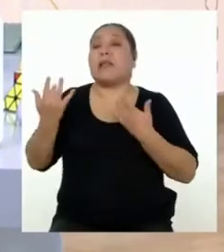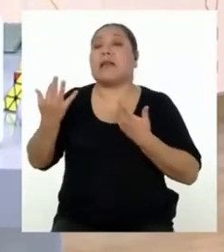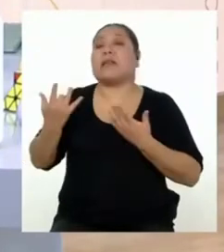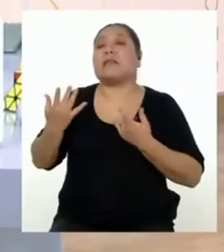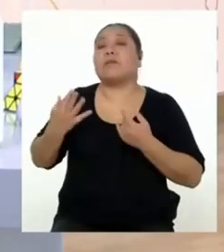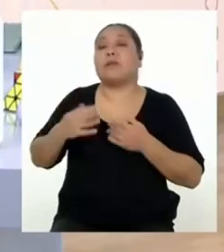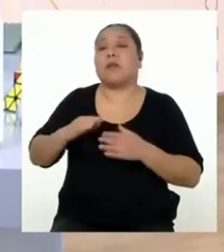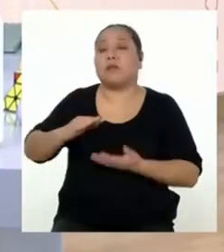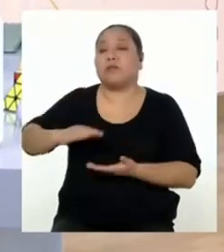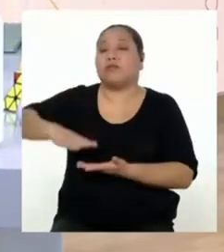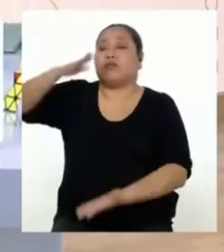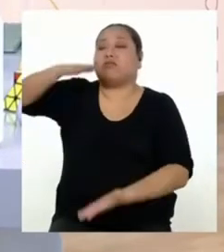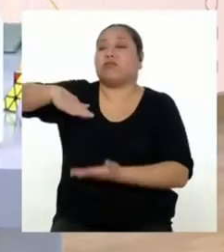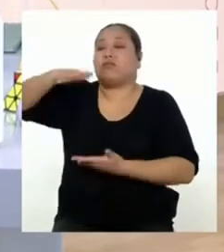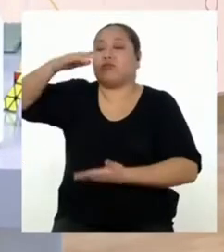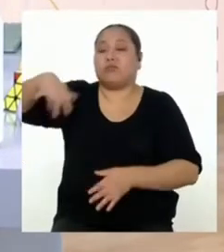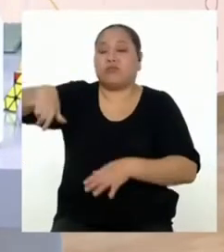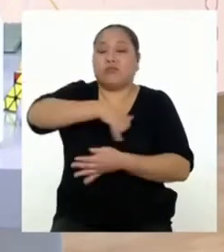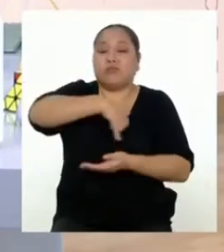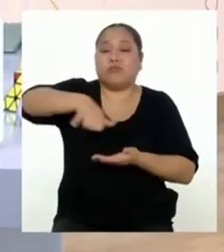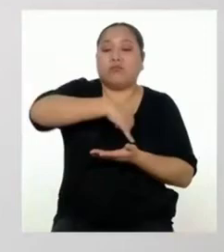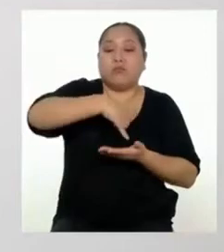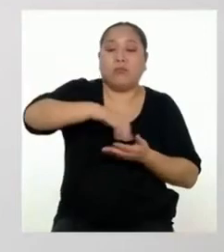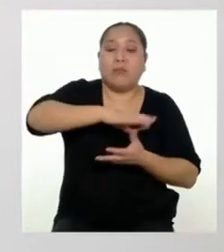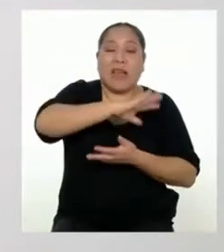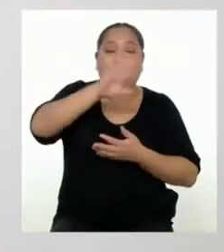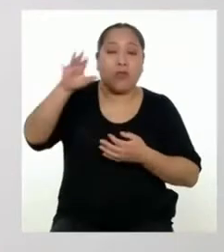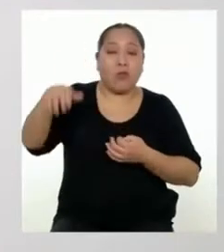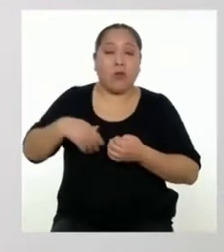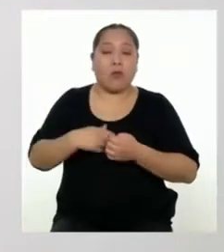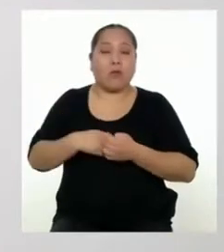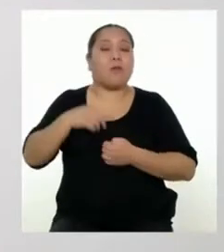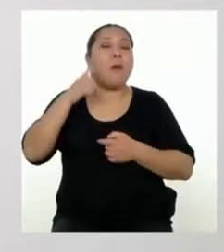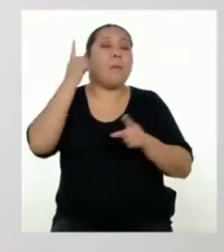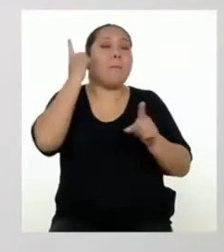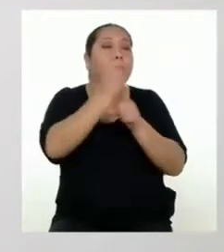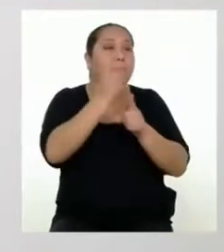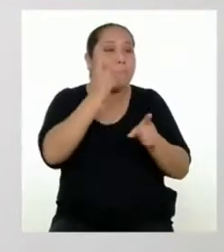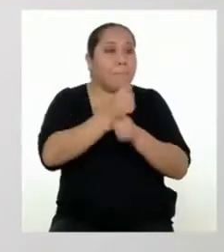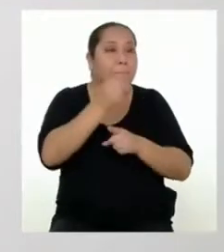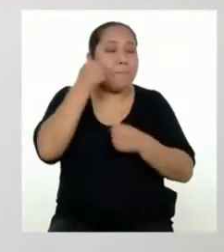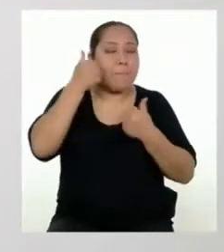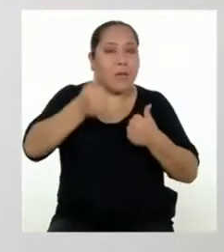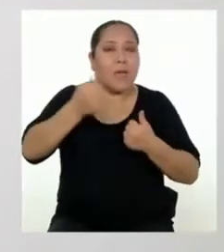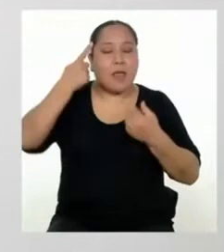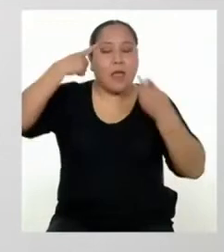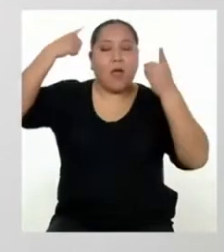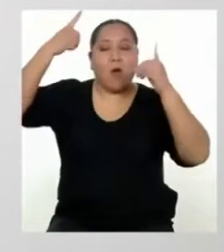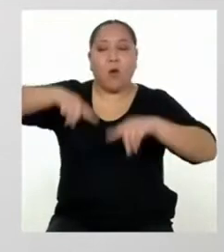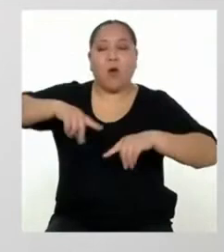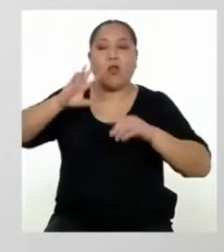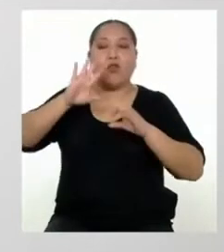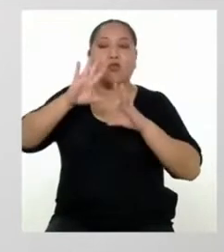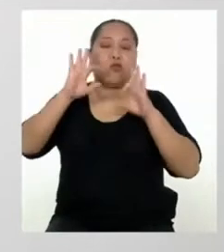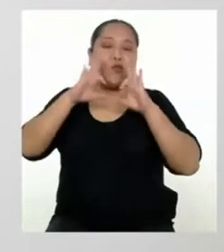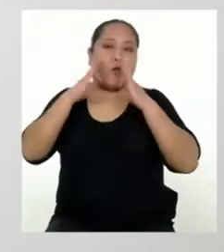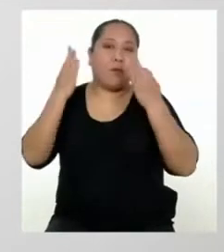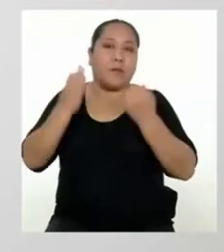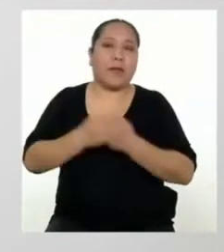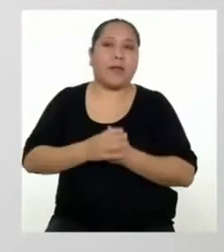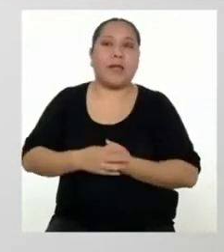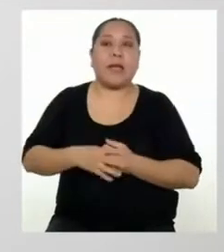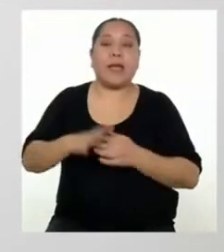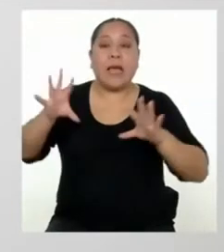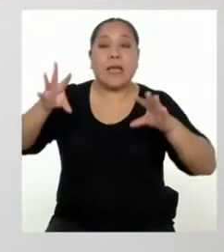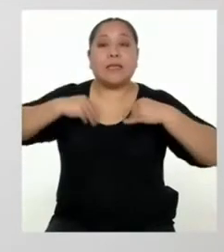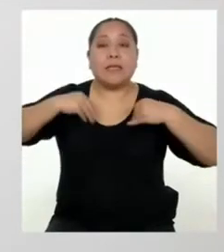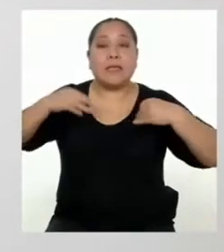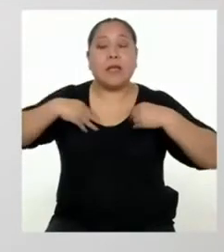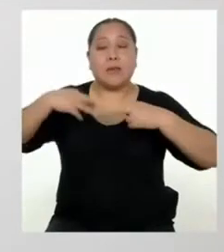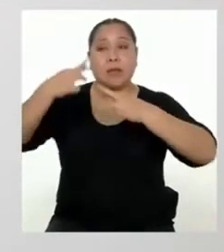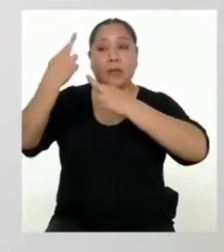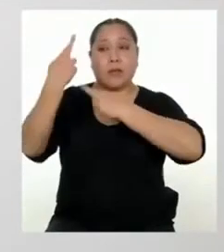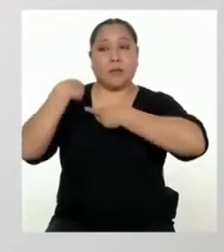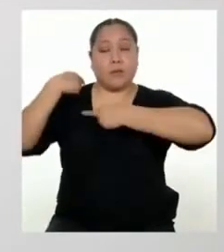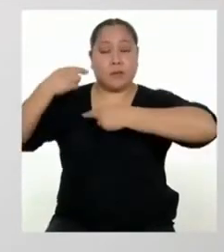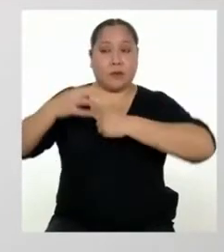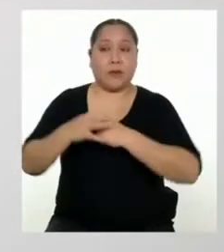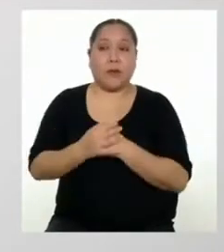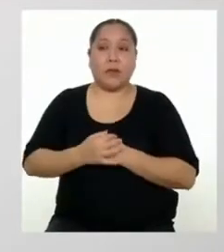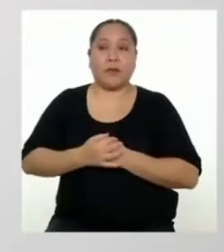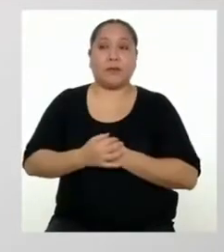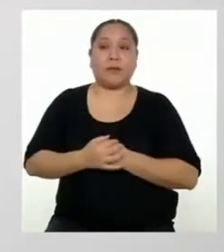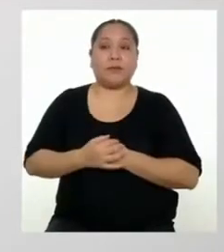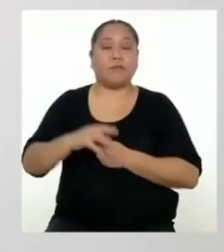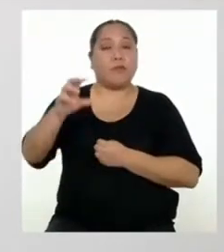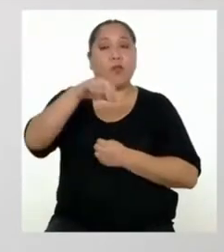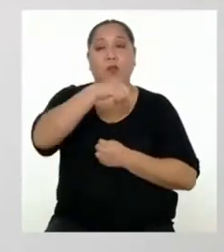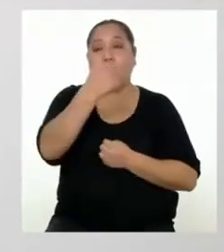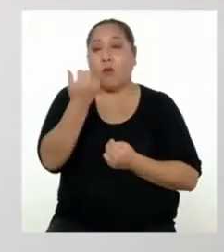acumule una ruma de prendas para plancharlo todo. Me parece bien que lleguen a esos acuerdos con tu familia y asuman responsabilidades.